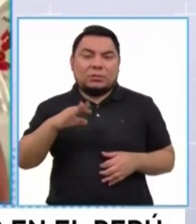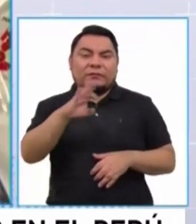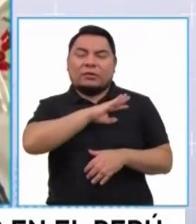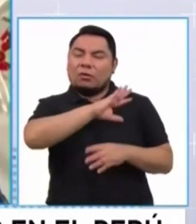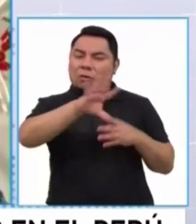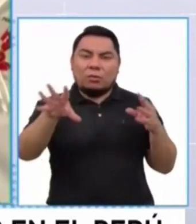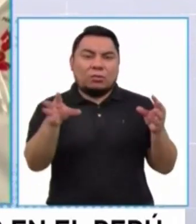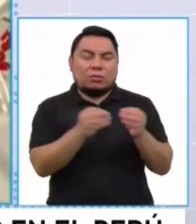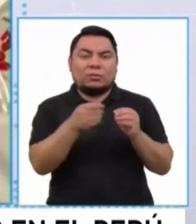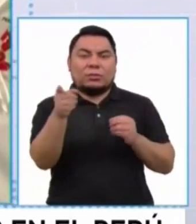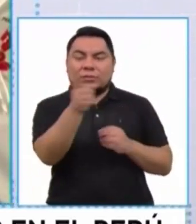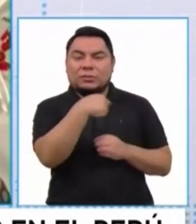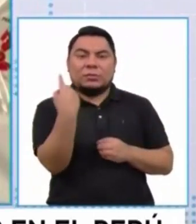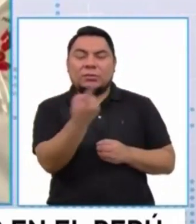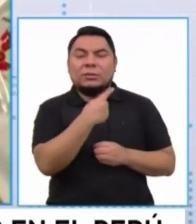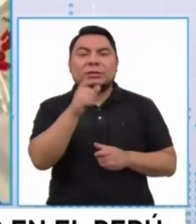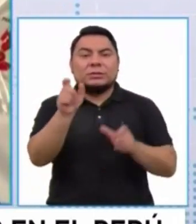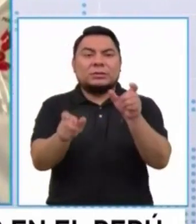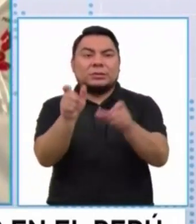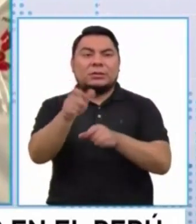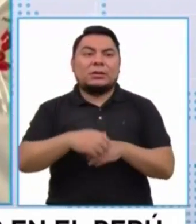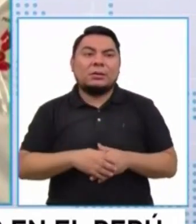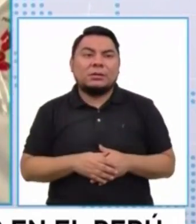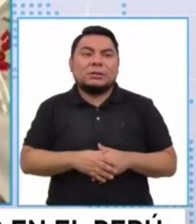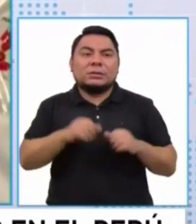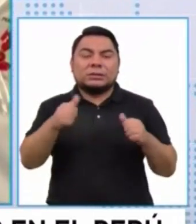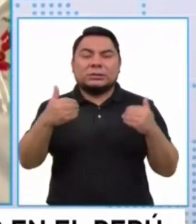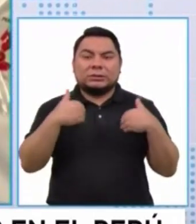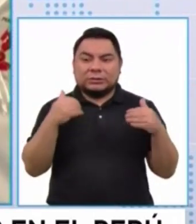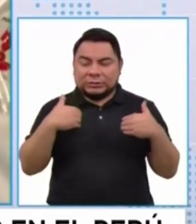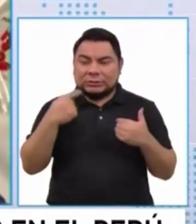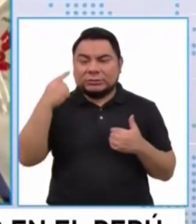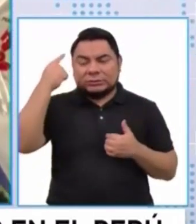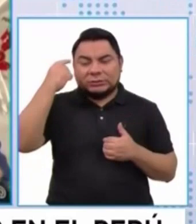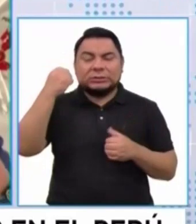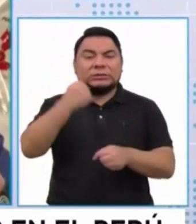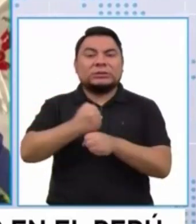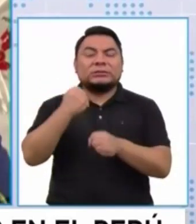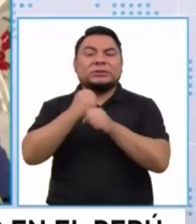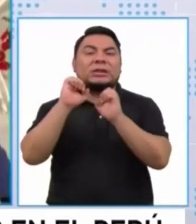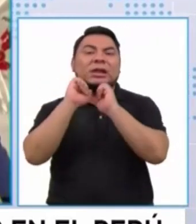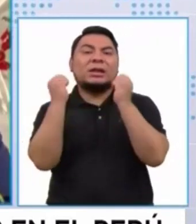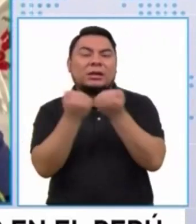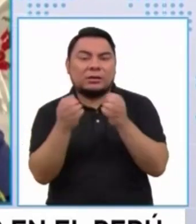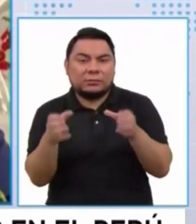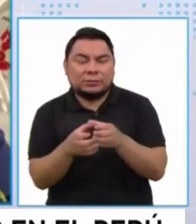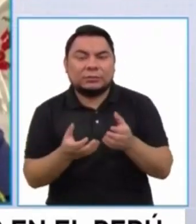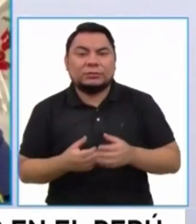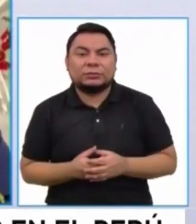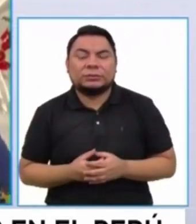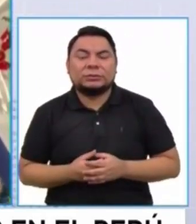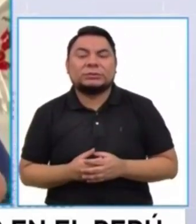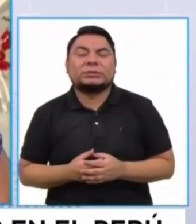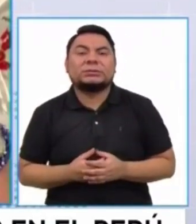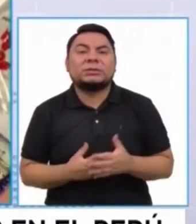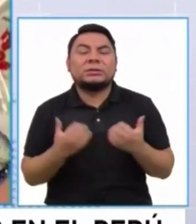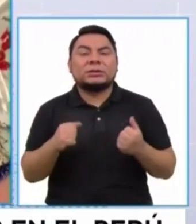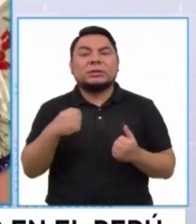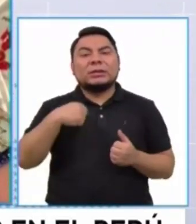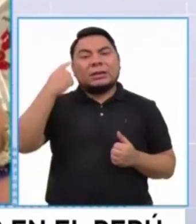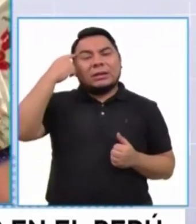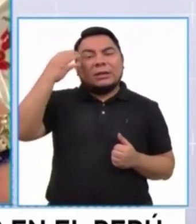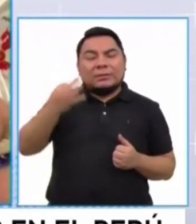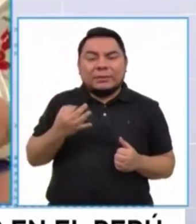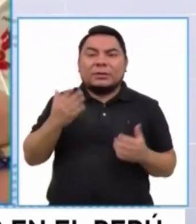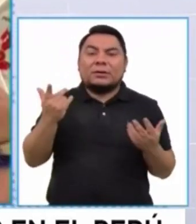todos los actores, tenemos que trabajar en equipo. El Poder Judicial espero